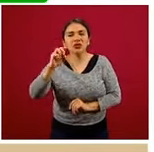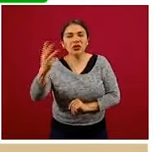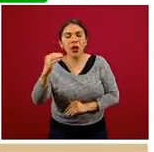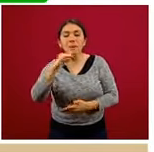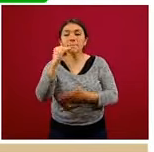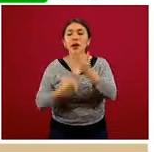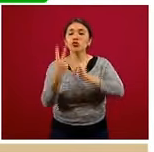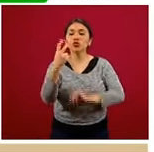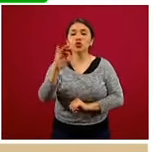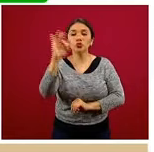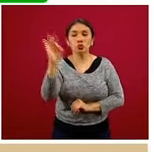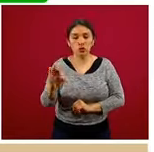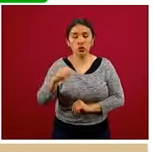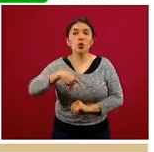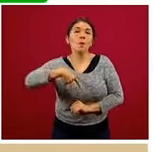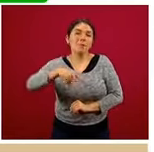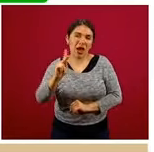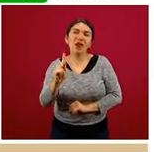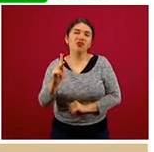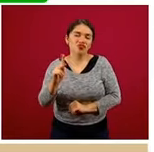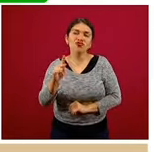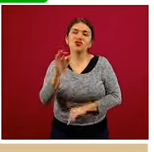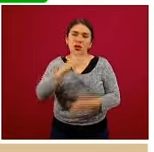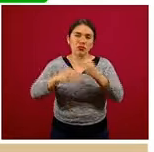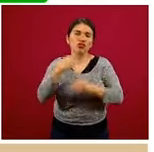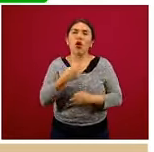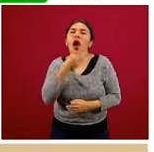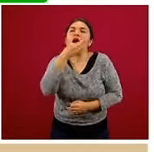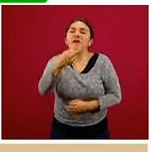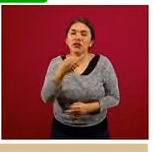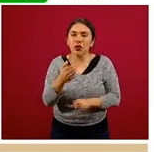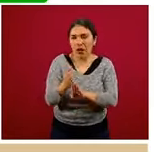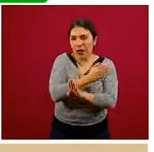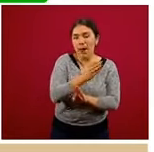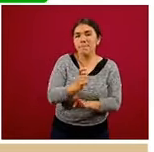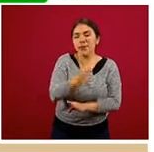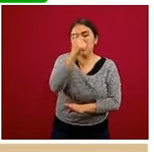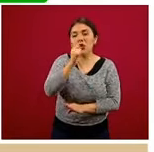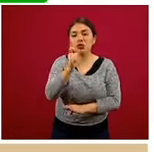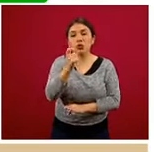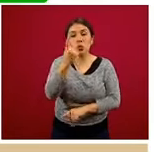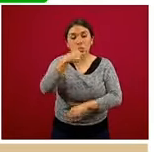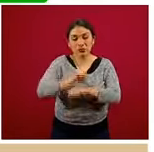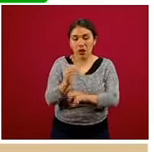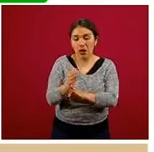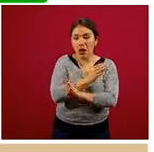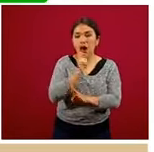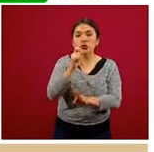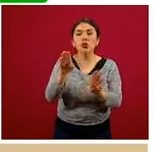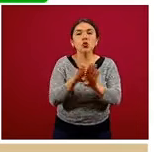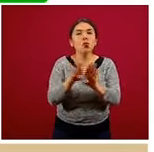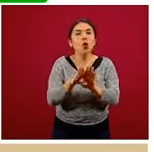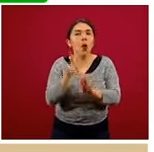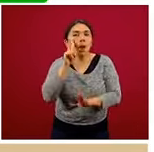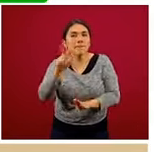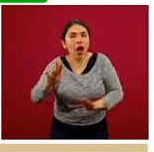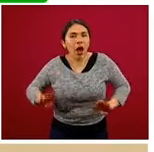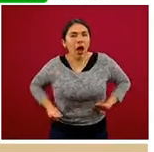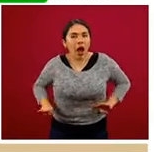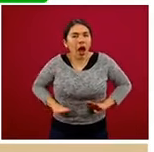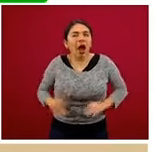con un menos dos por ciento, pero como alertábamos ya desde el principio de la semana, con más bien una tendencia